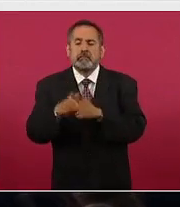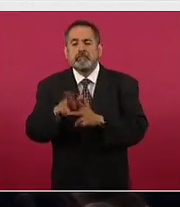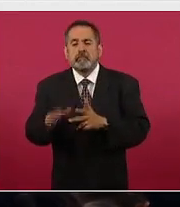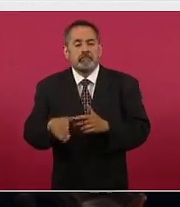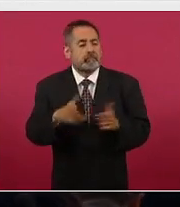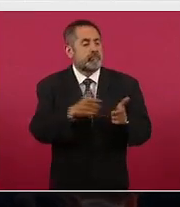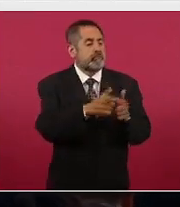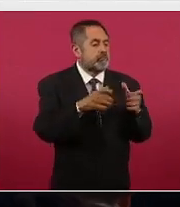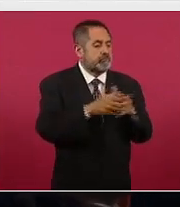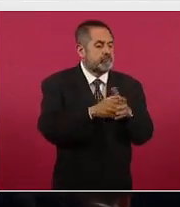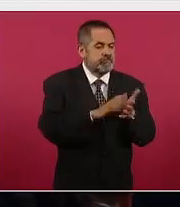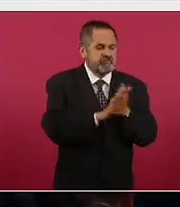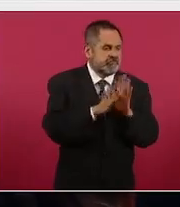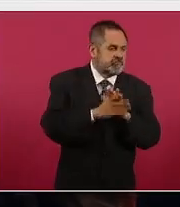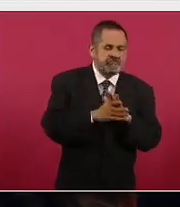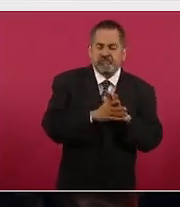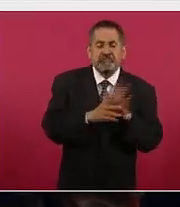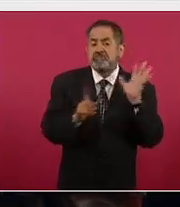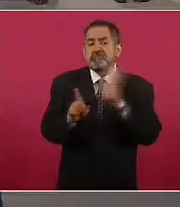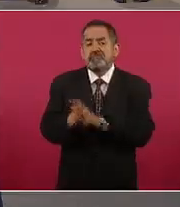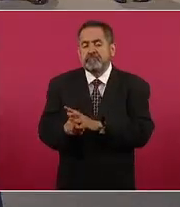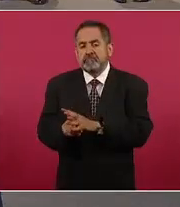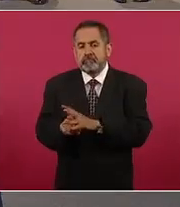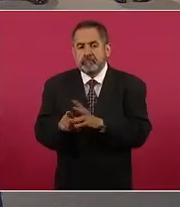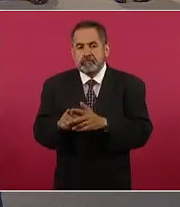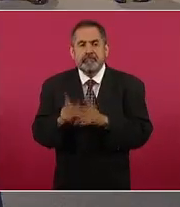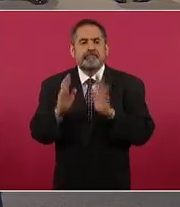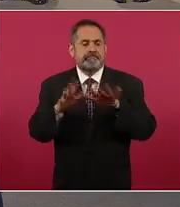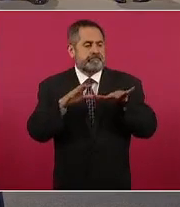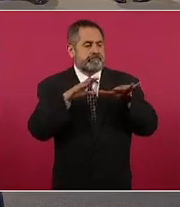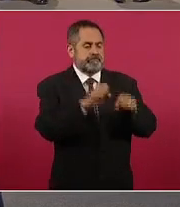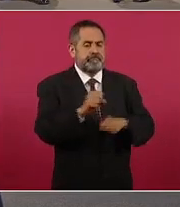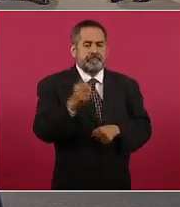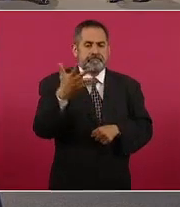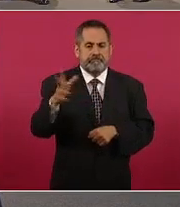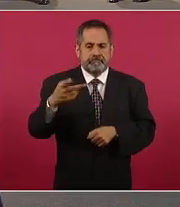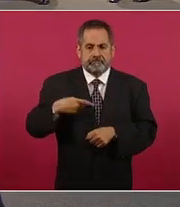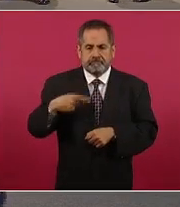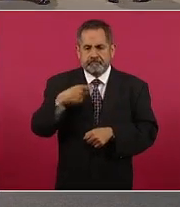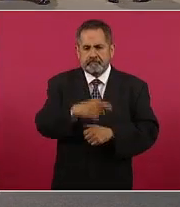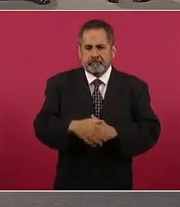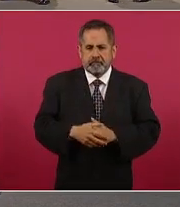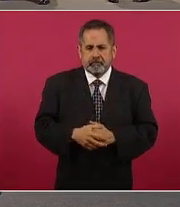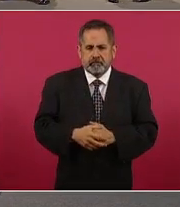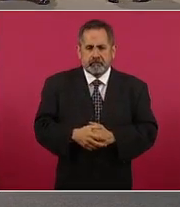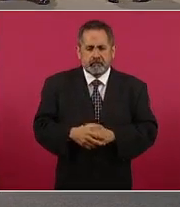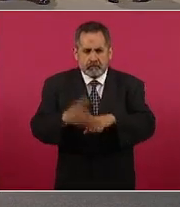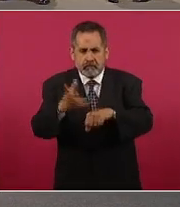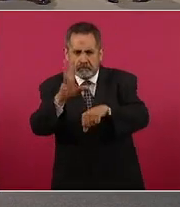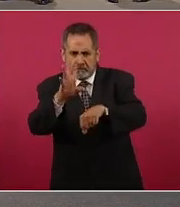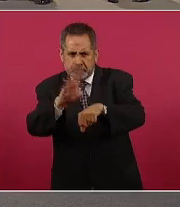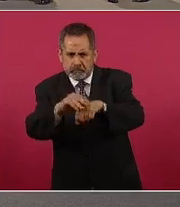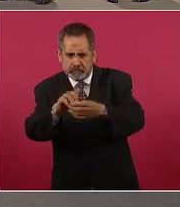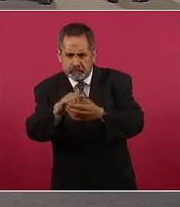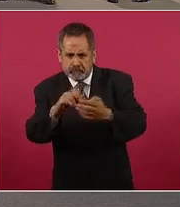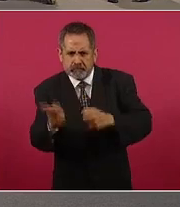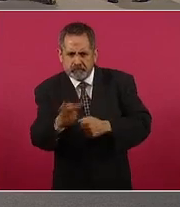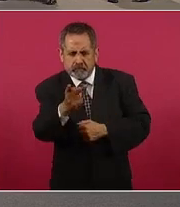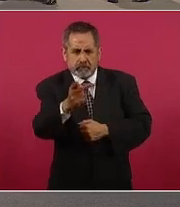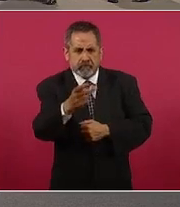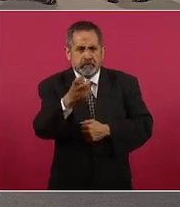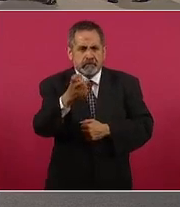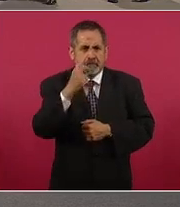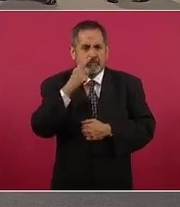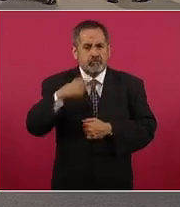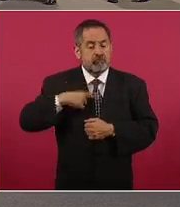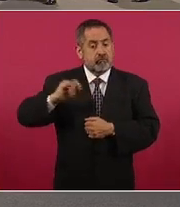ya hay 10 detenidos me permite de hecho preguntarle sobre eso porque estaba